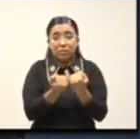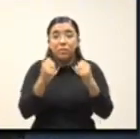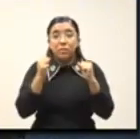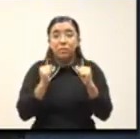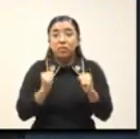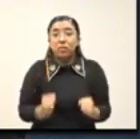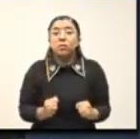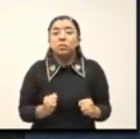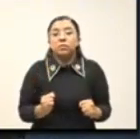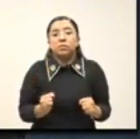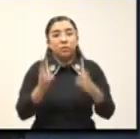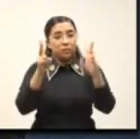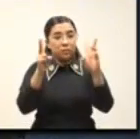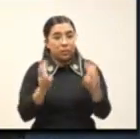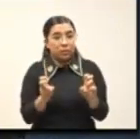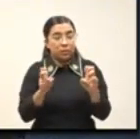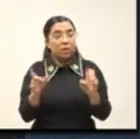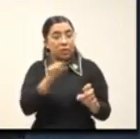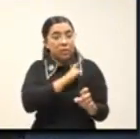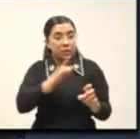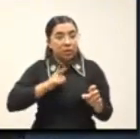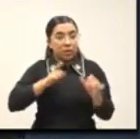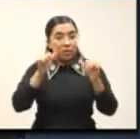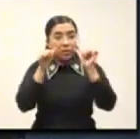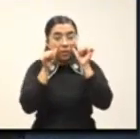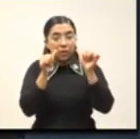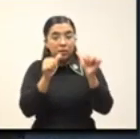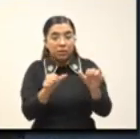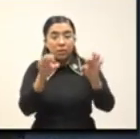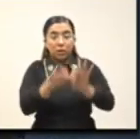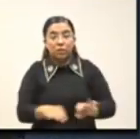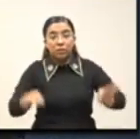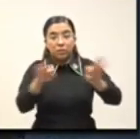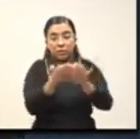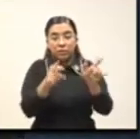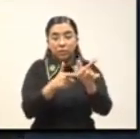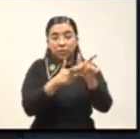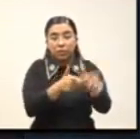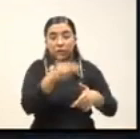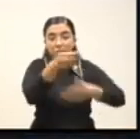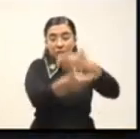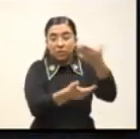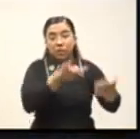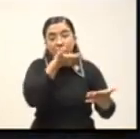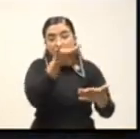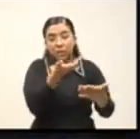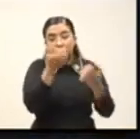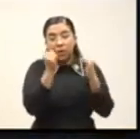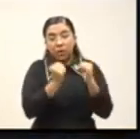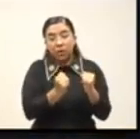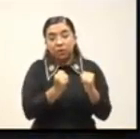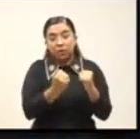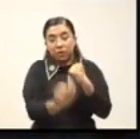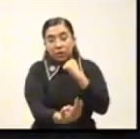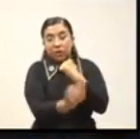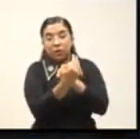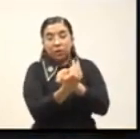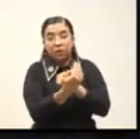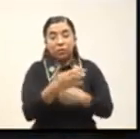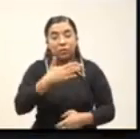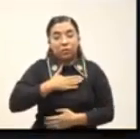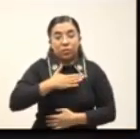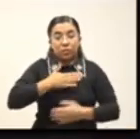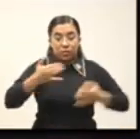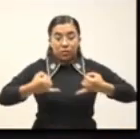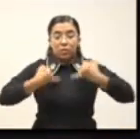debería de ser en todos lados, y debemos darle importancia de mantener un enfoque proactivo en la seguridad escolar. Es por eso que como legisladora